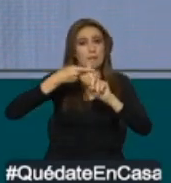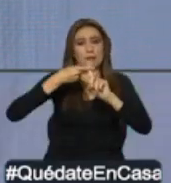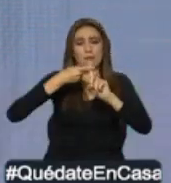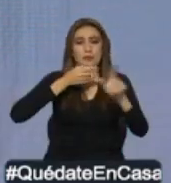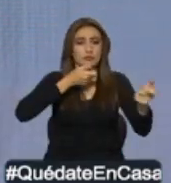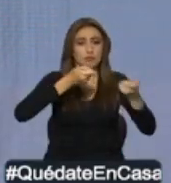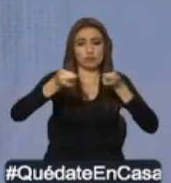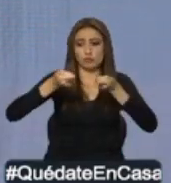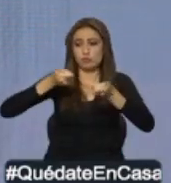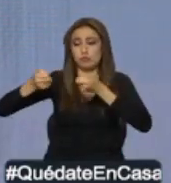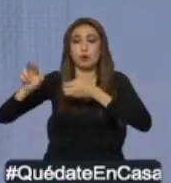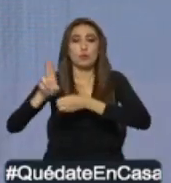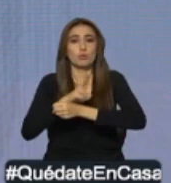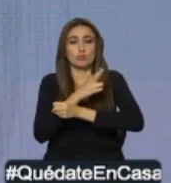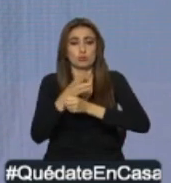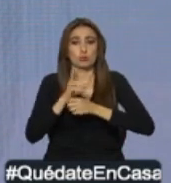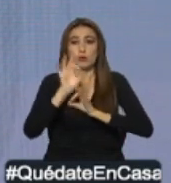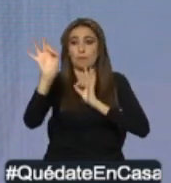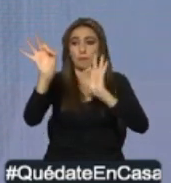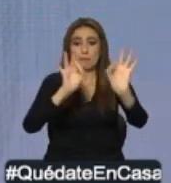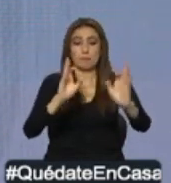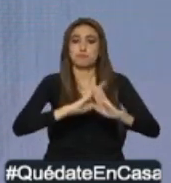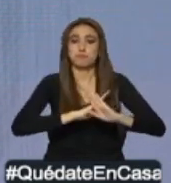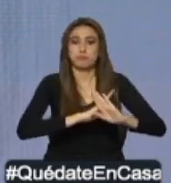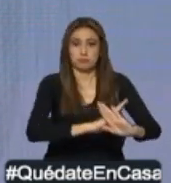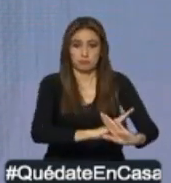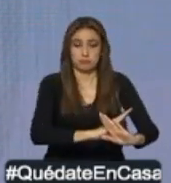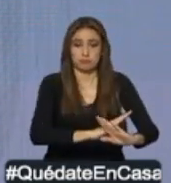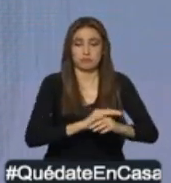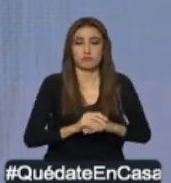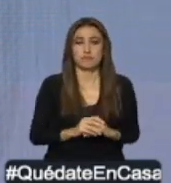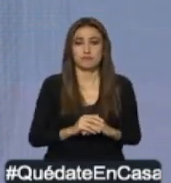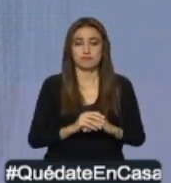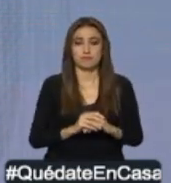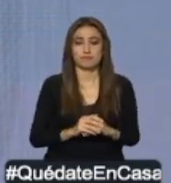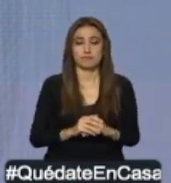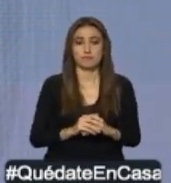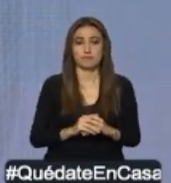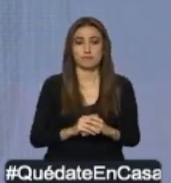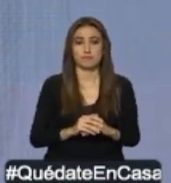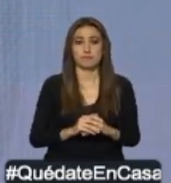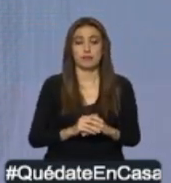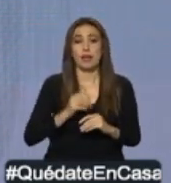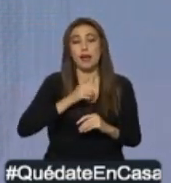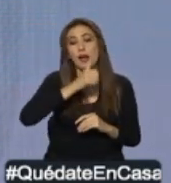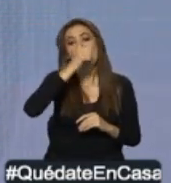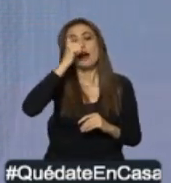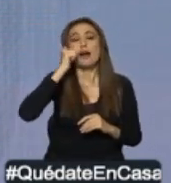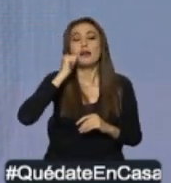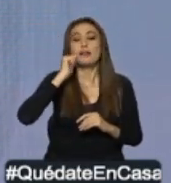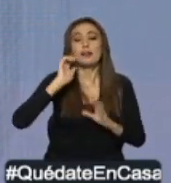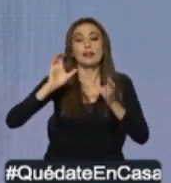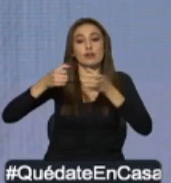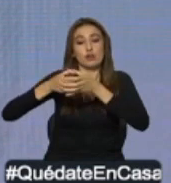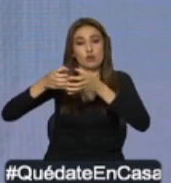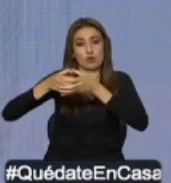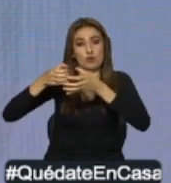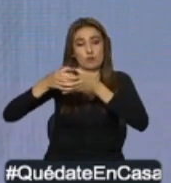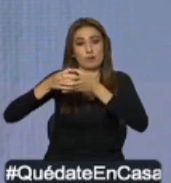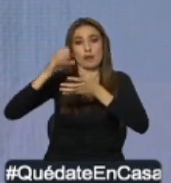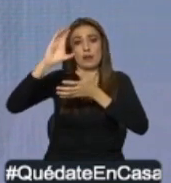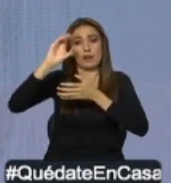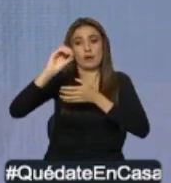y restricciones para enfrentar la pandemia y evitar la propagación del virus. El día de ayer, el Comité de Operaciones de